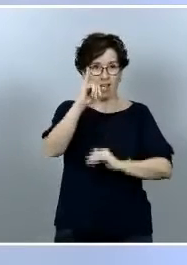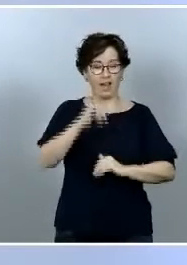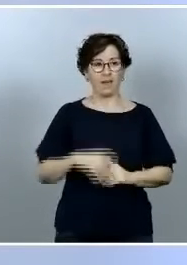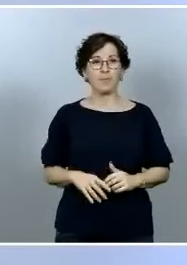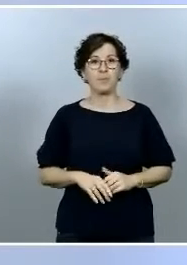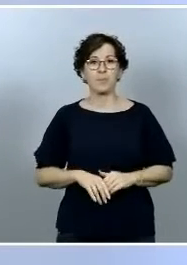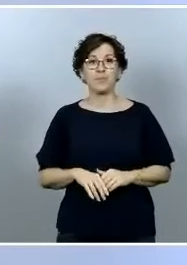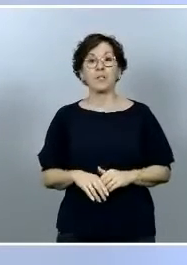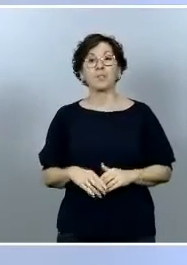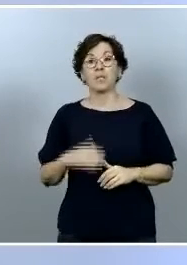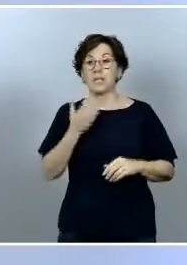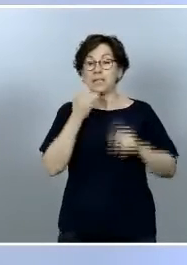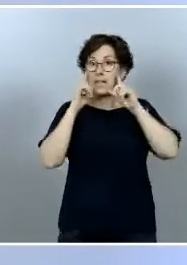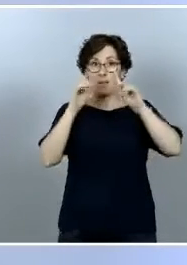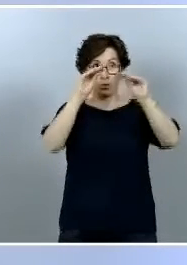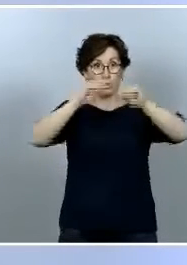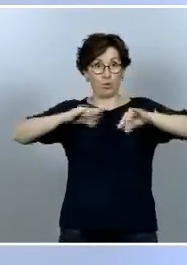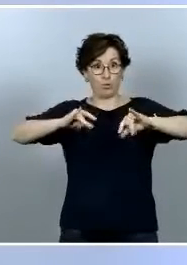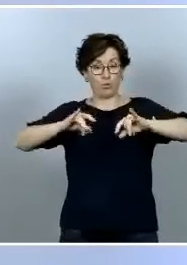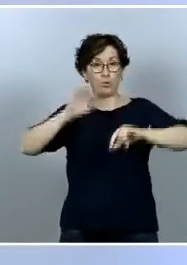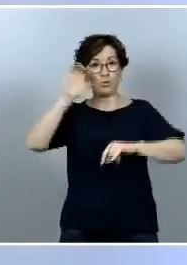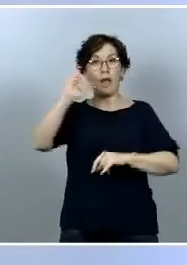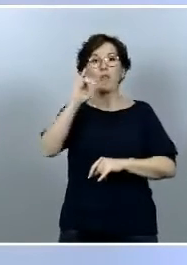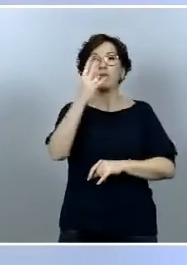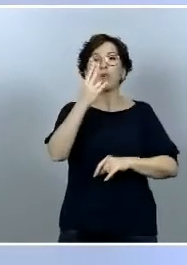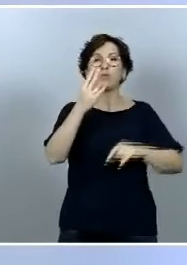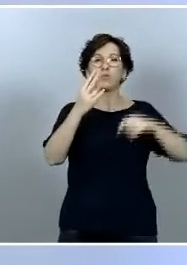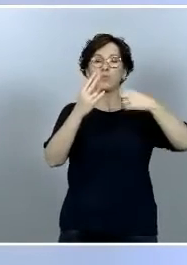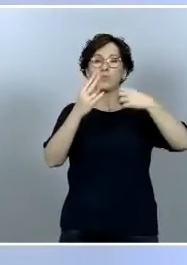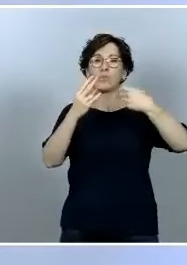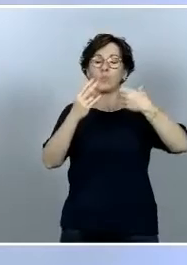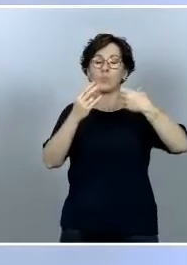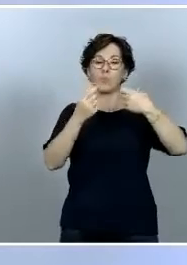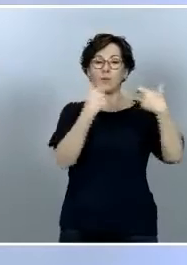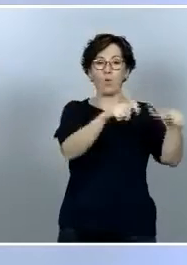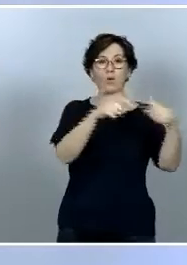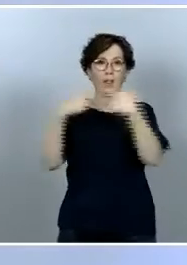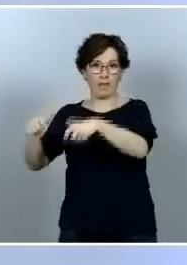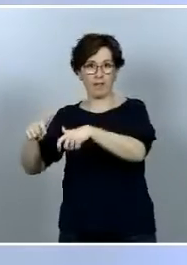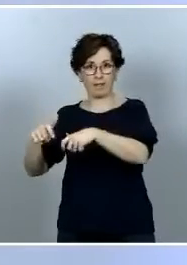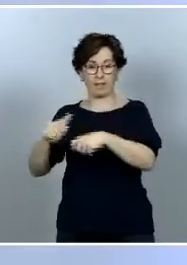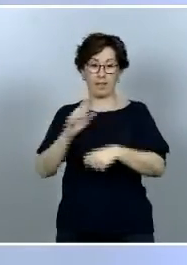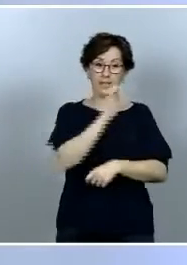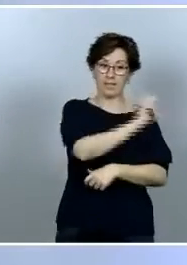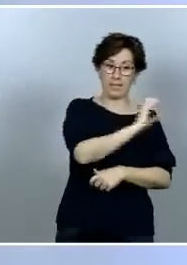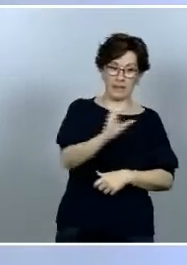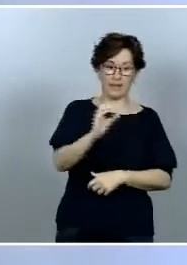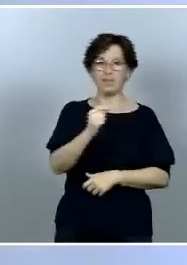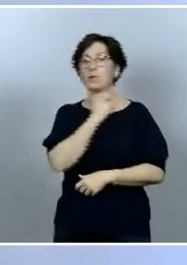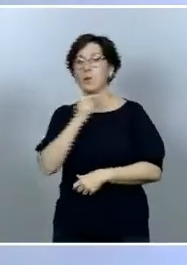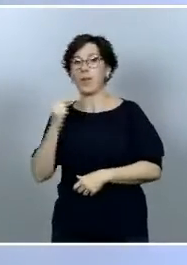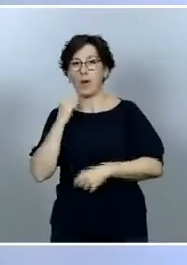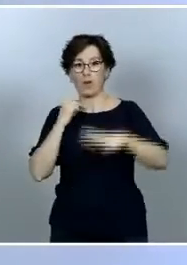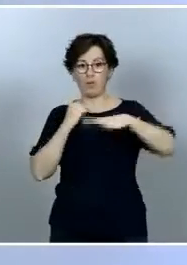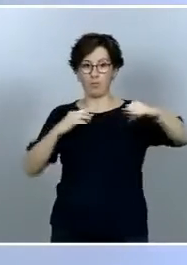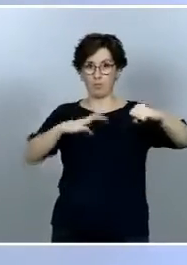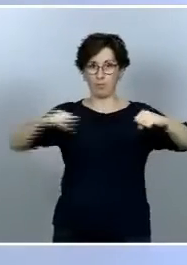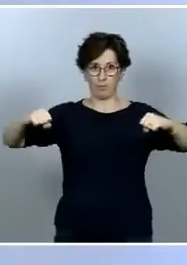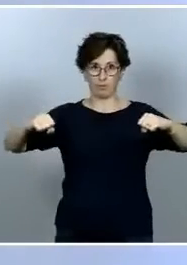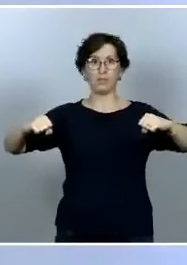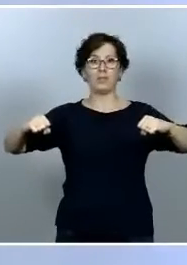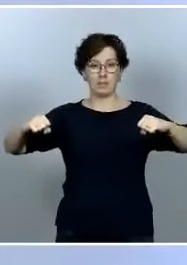comunidad autónoma hay dos unidades territoriales correspondientes a las dos provincias Cáceres y Badajoz los ciudadanos no pueden moverse